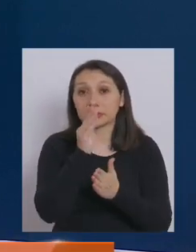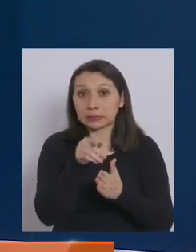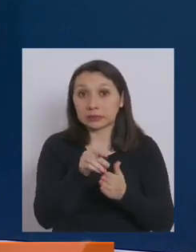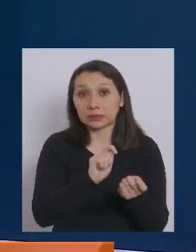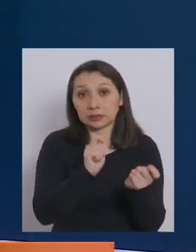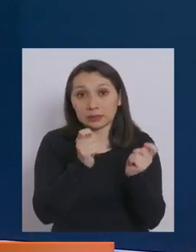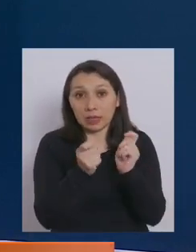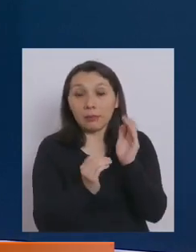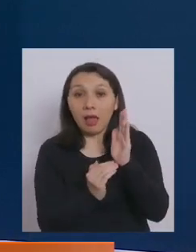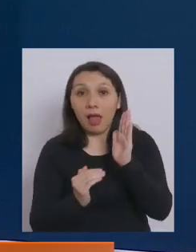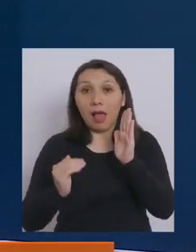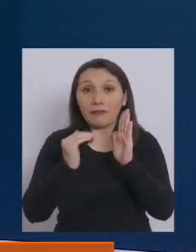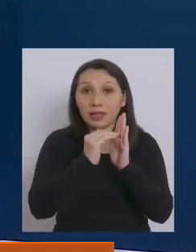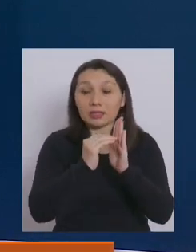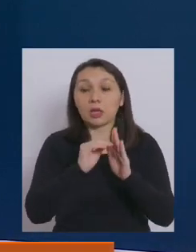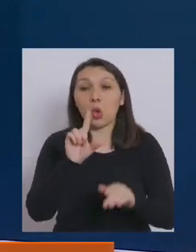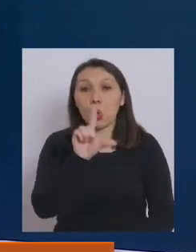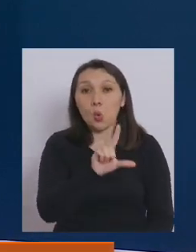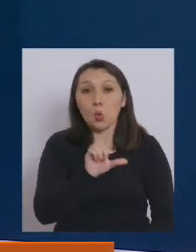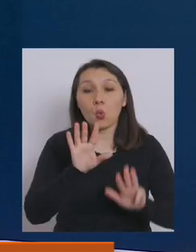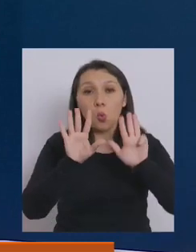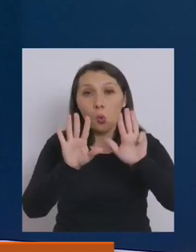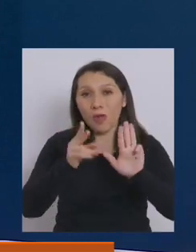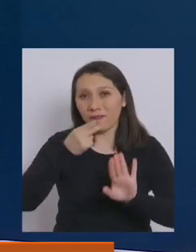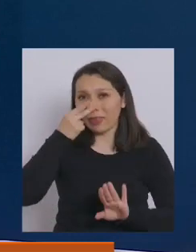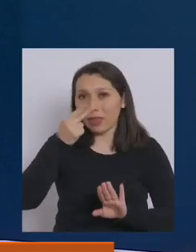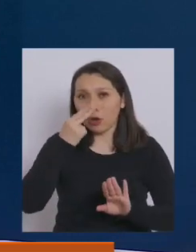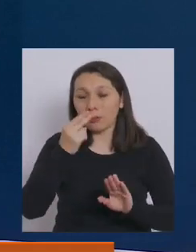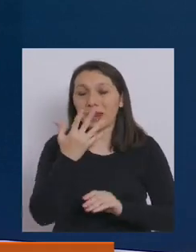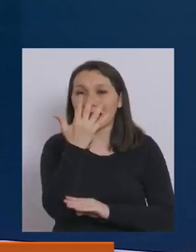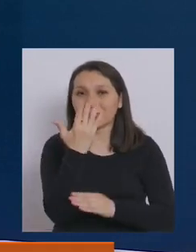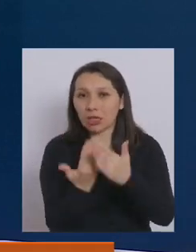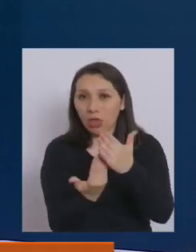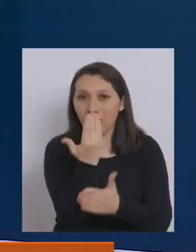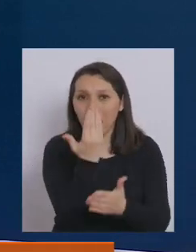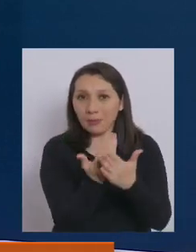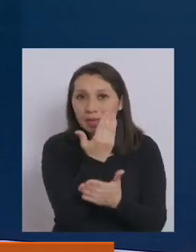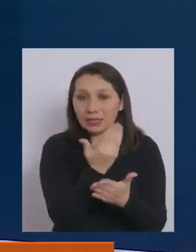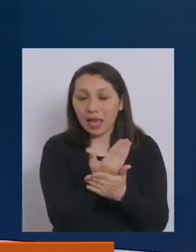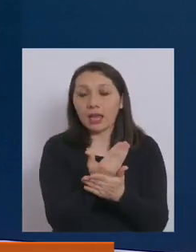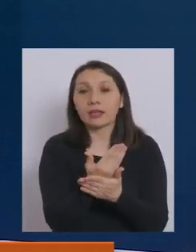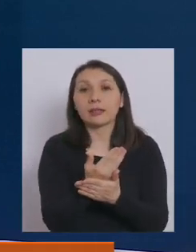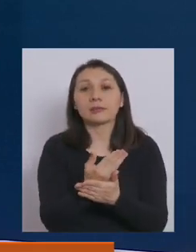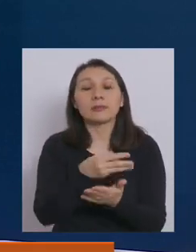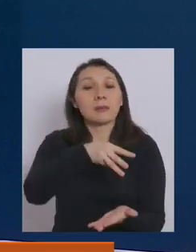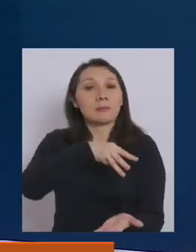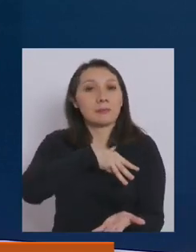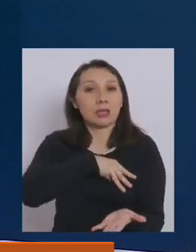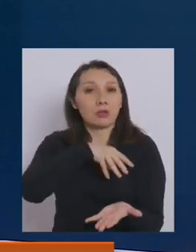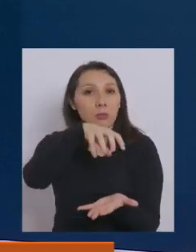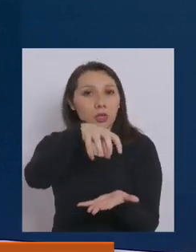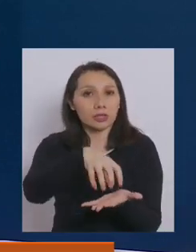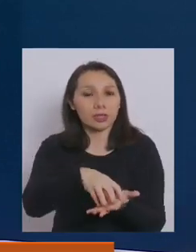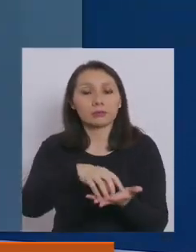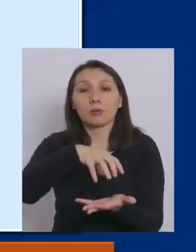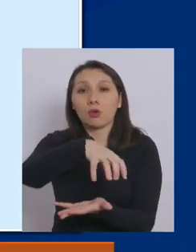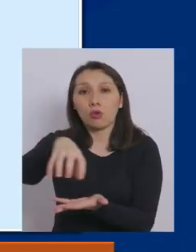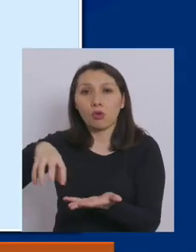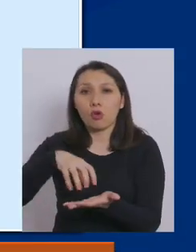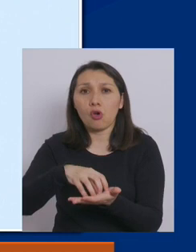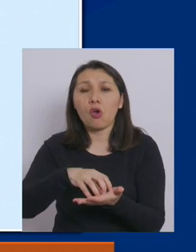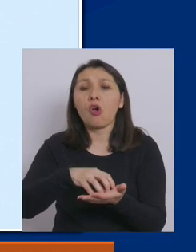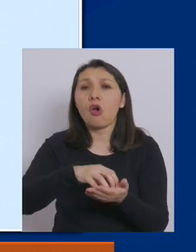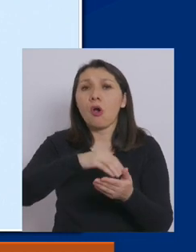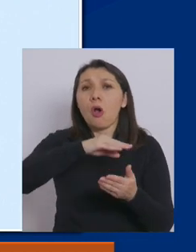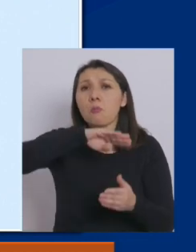a partir del lunes 9 de noviembre a las 5 de la mañana en la región metropolitana las comunas del